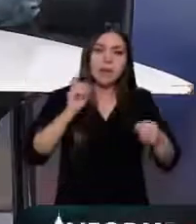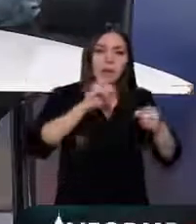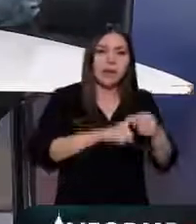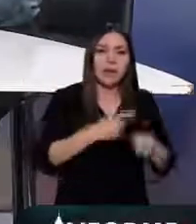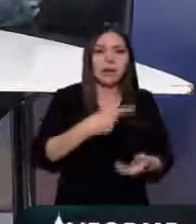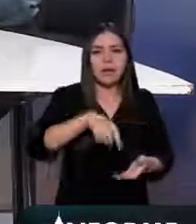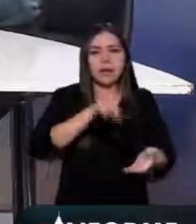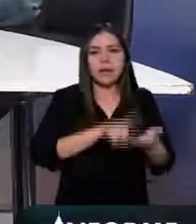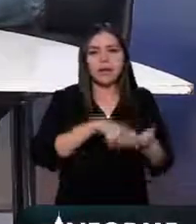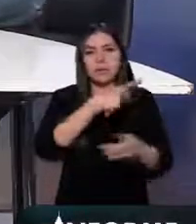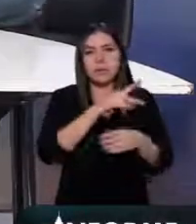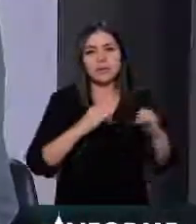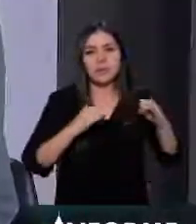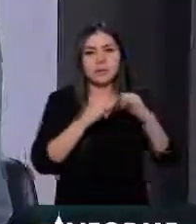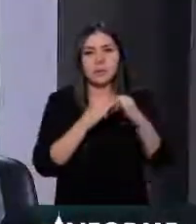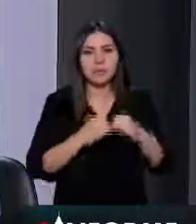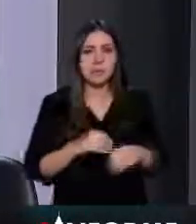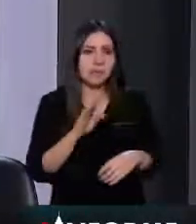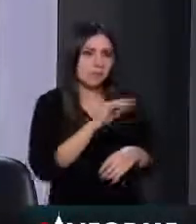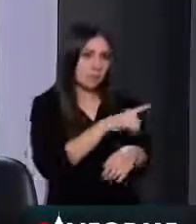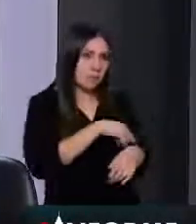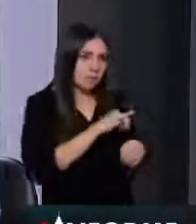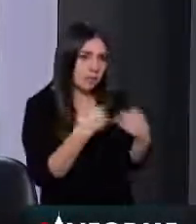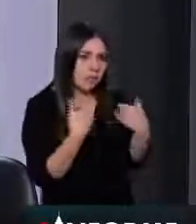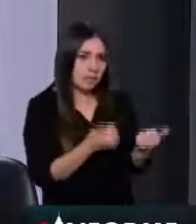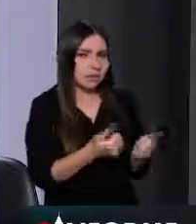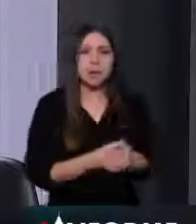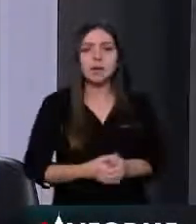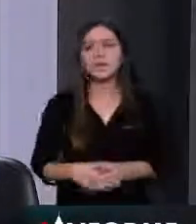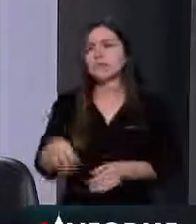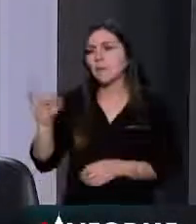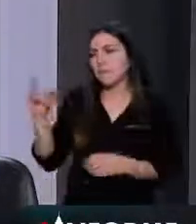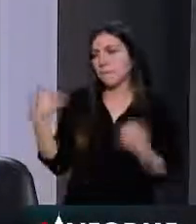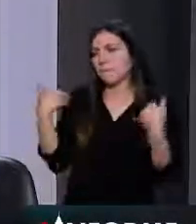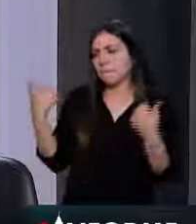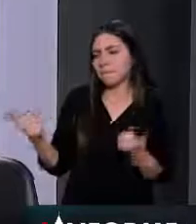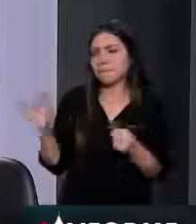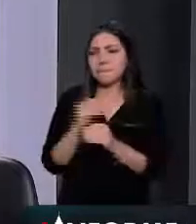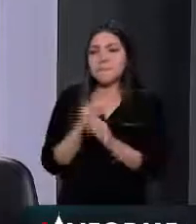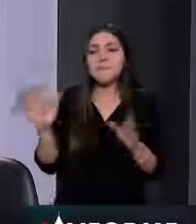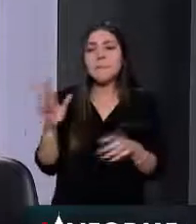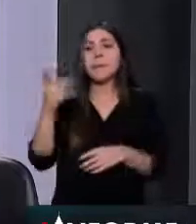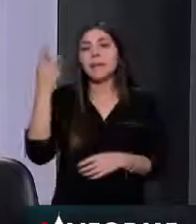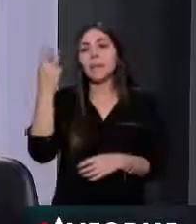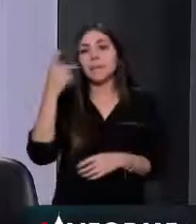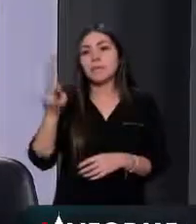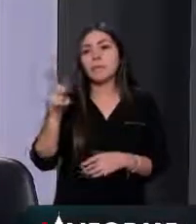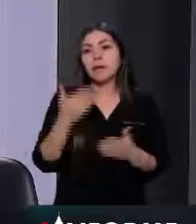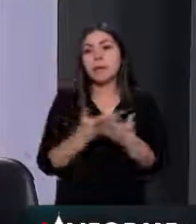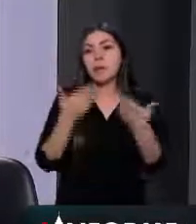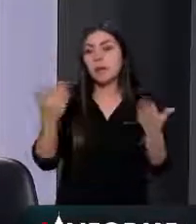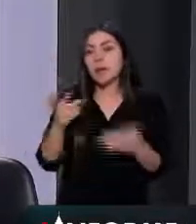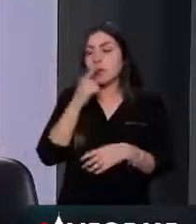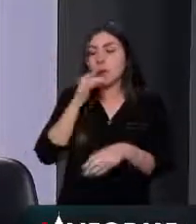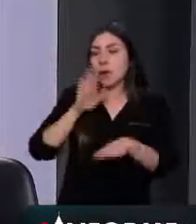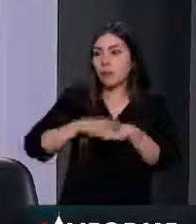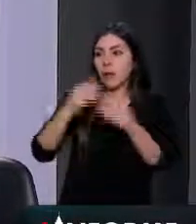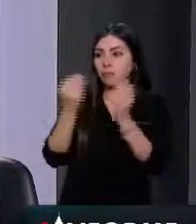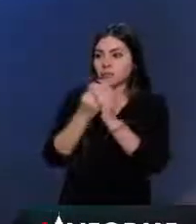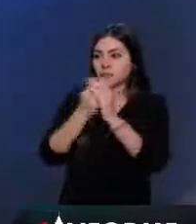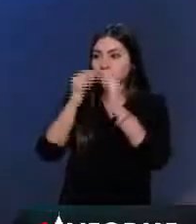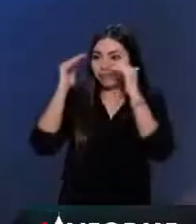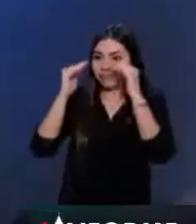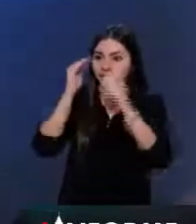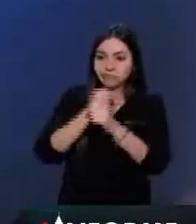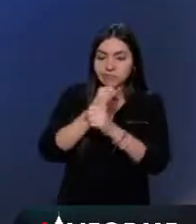institución. No sé si... Y con eso, sí, claro. O sea, con eso entonces entra en una mucha mayor coordinación con la fiscalía, cosa que me imagino